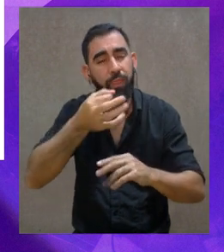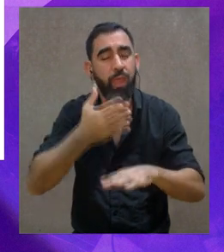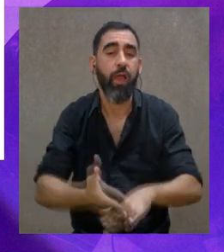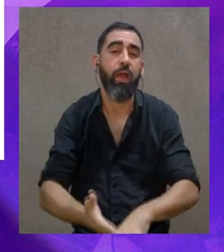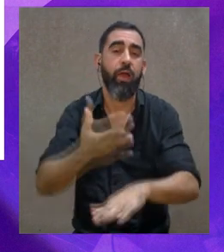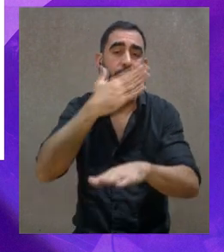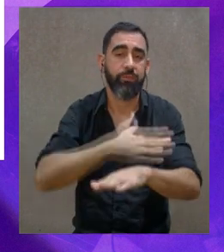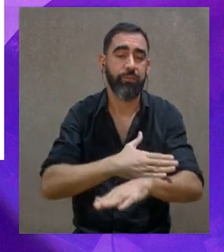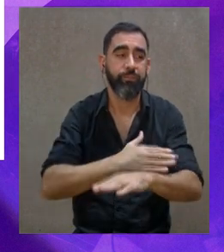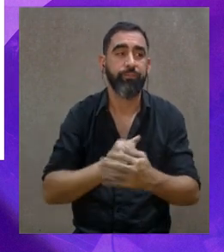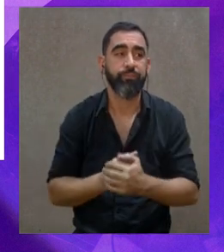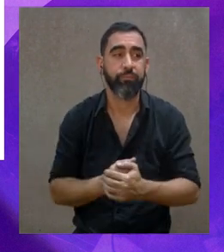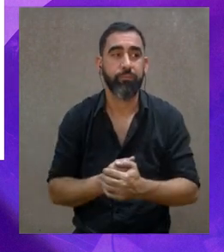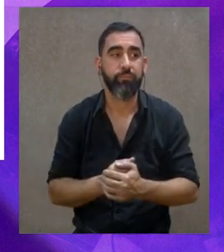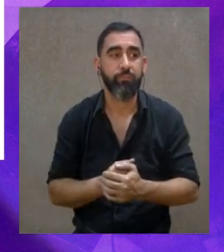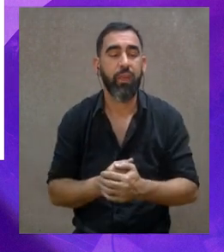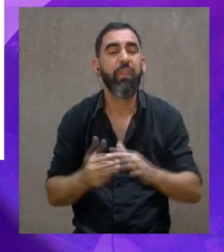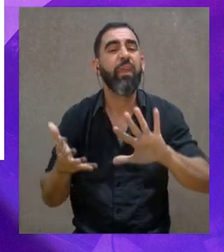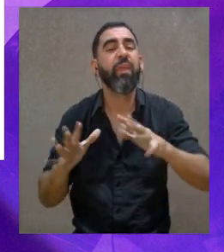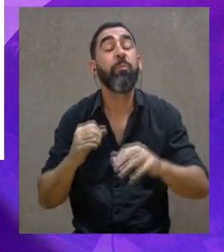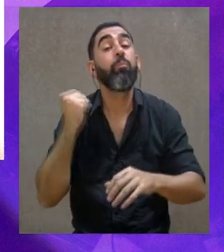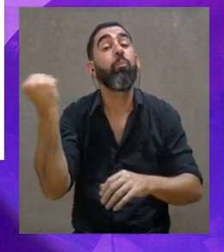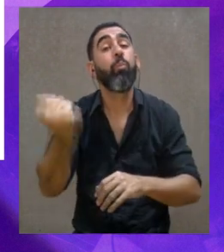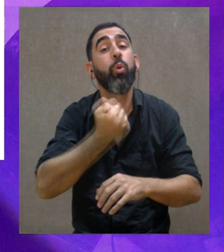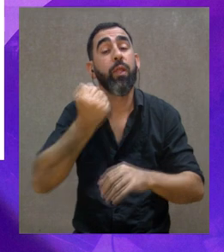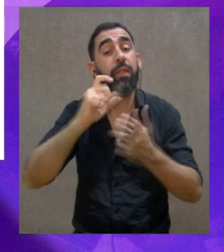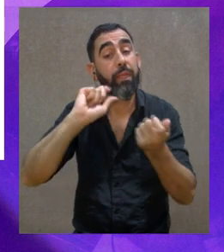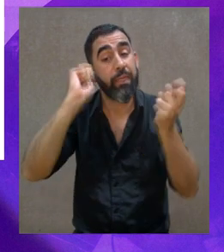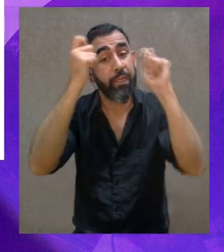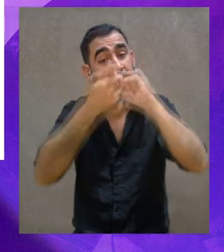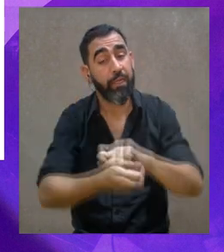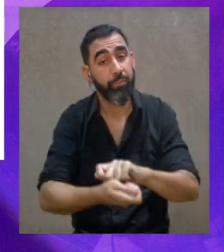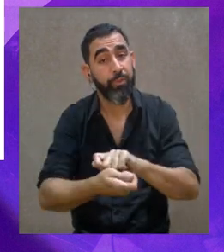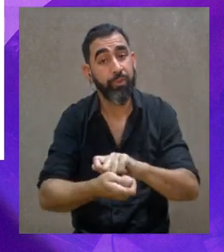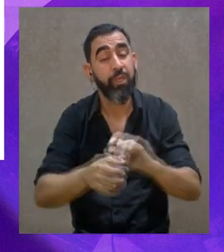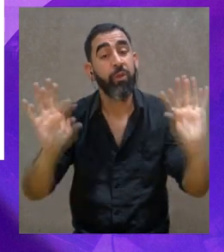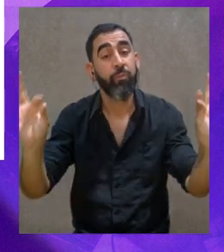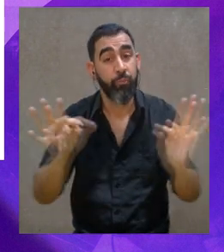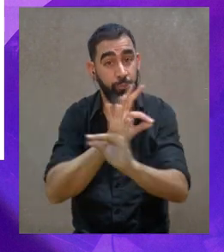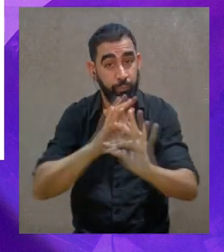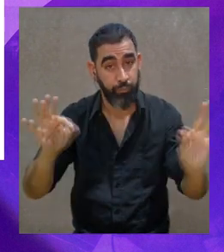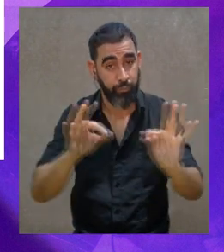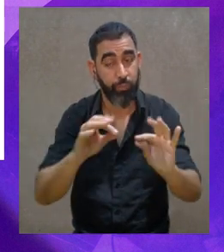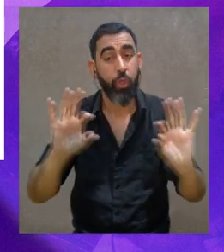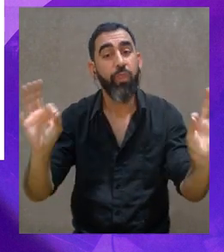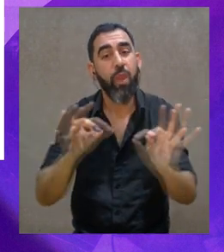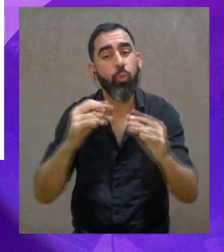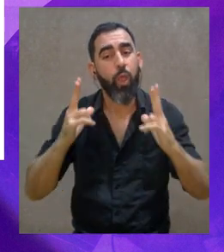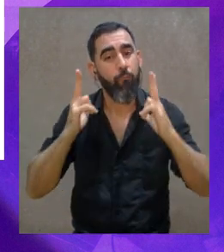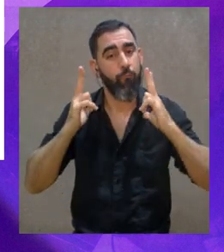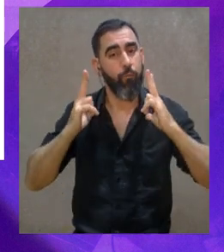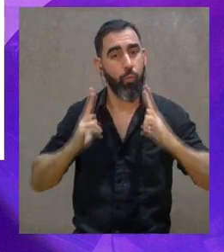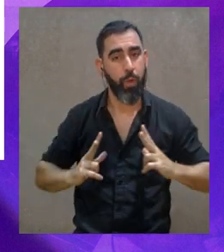la casa de conciertos y de remangarse e ir a la sociedad e ir a trabajar con cada uno de los actores sociales